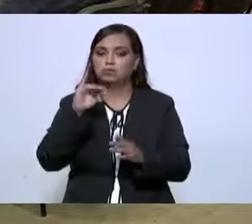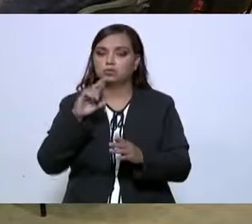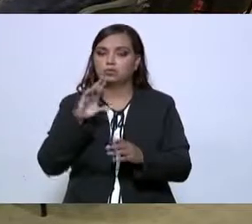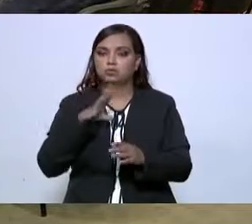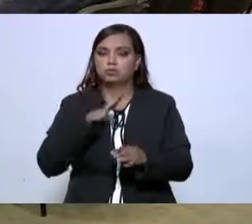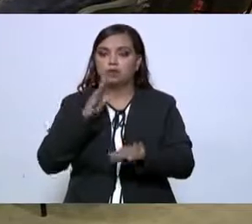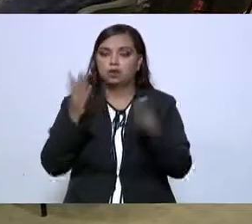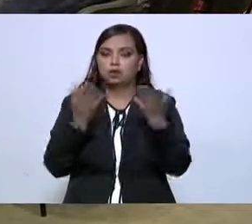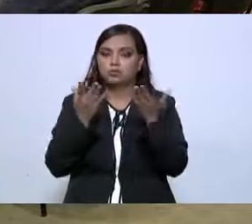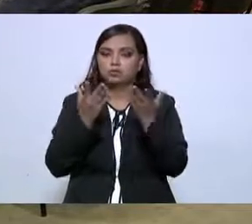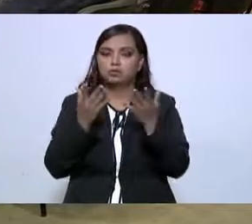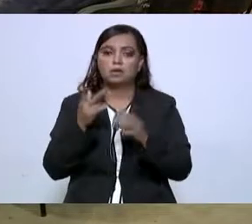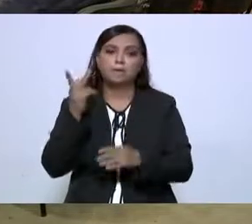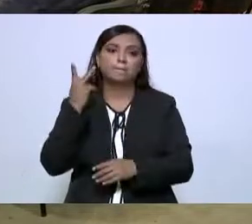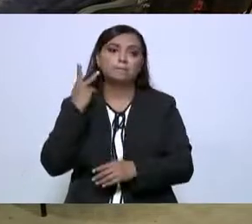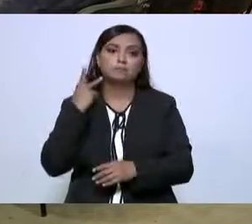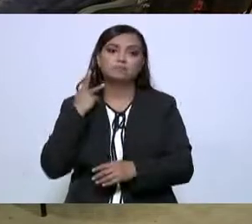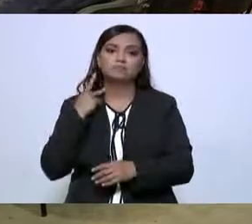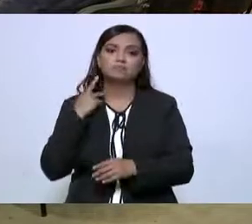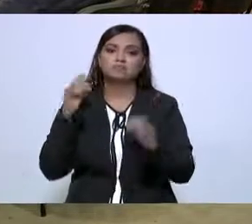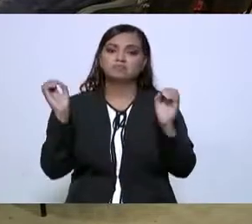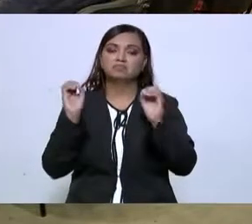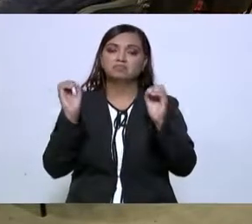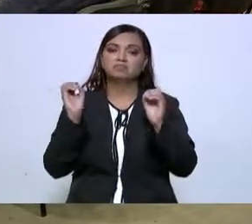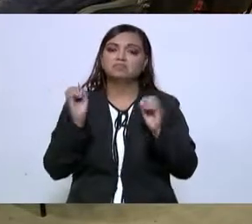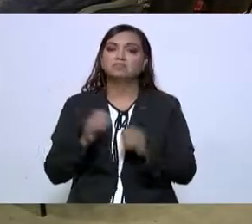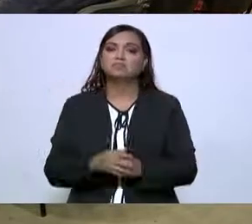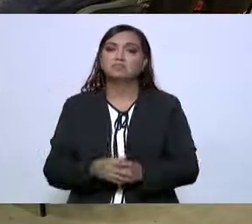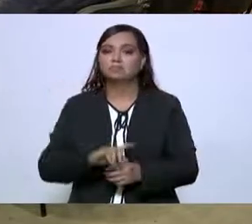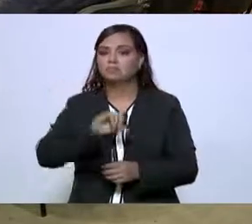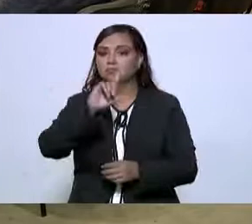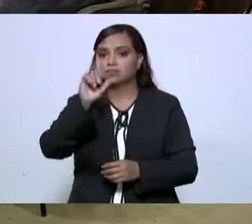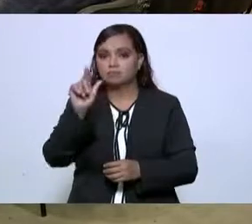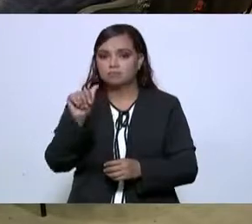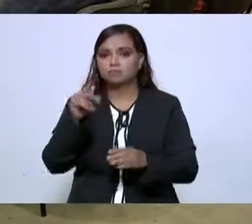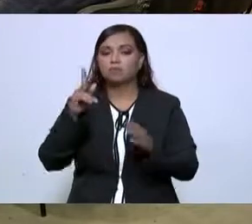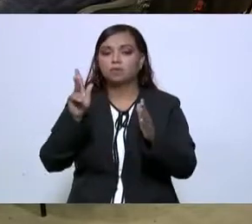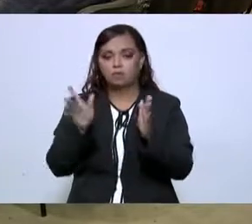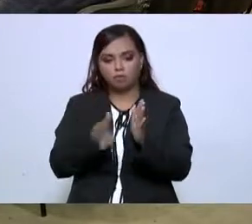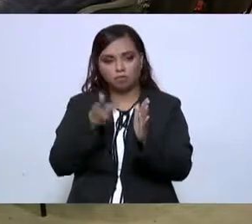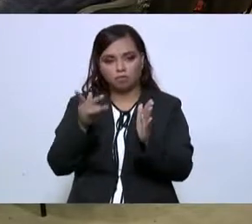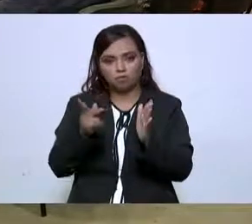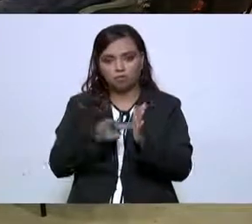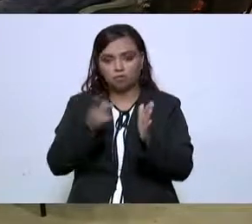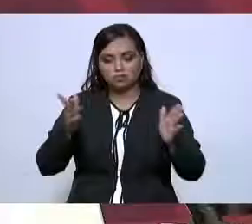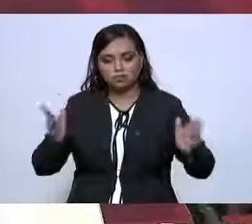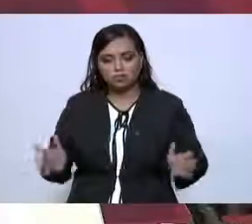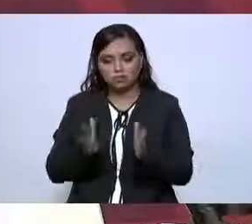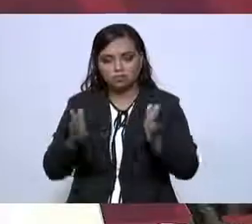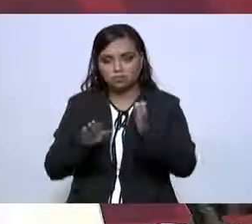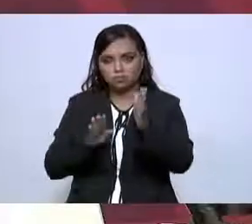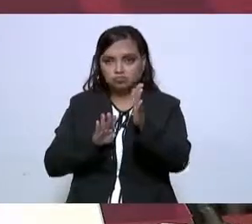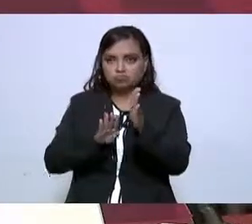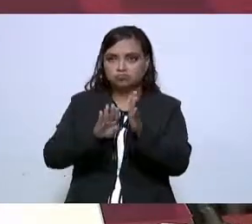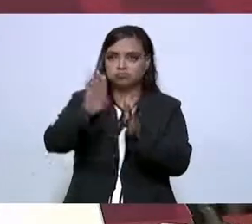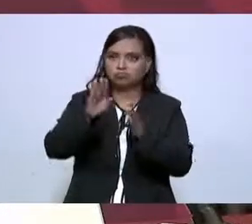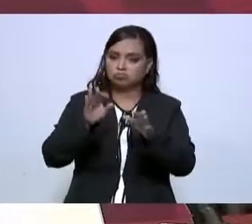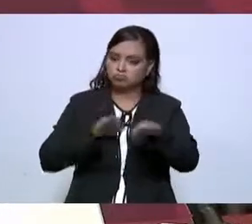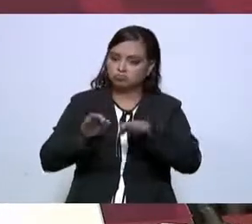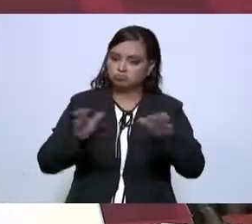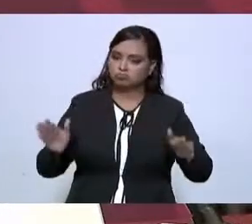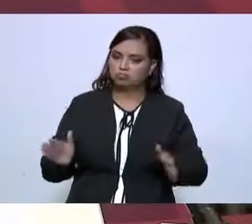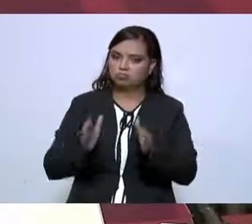procesar petróleo. Se echó a andar, se levantó, hemos